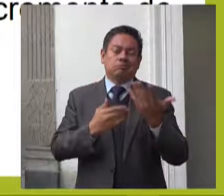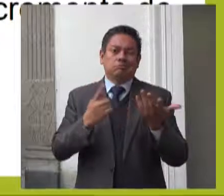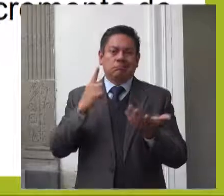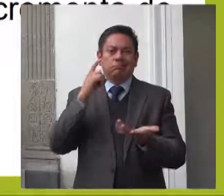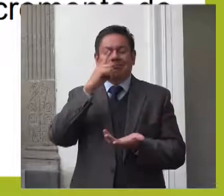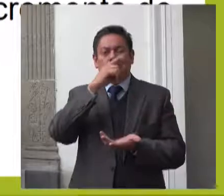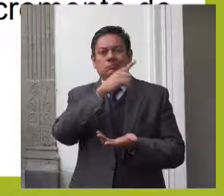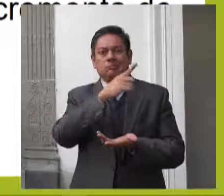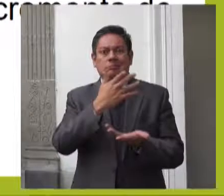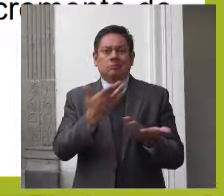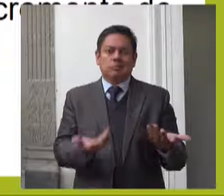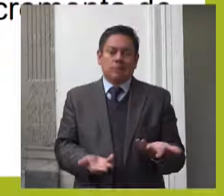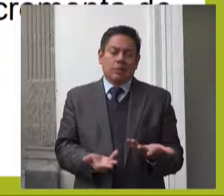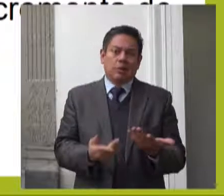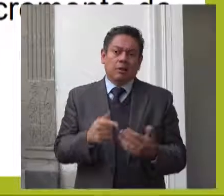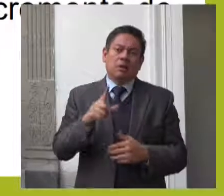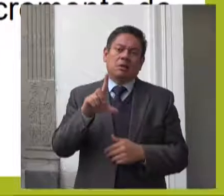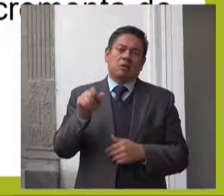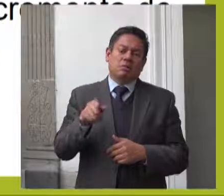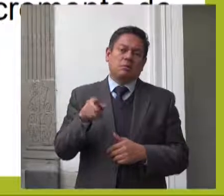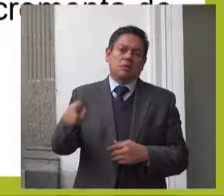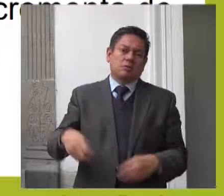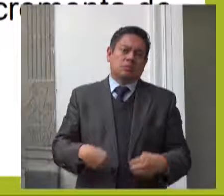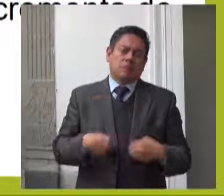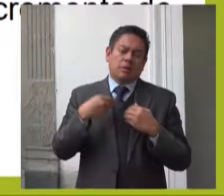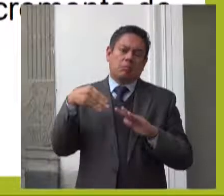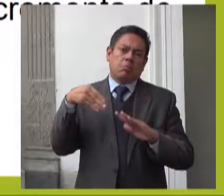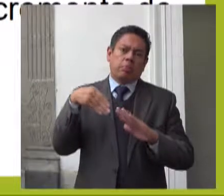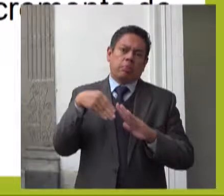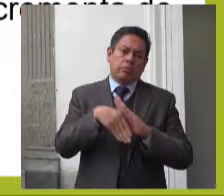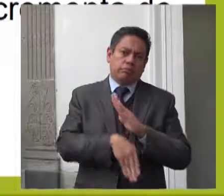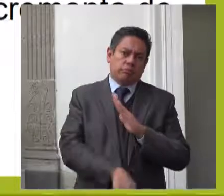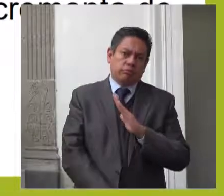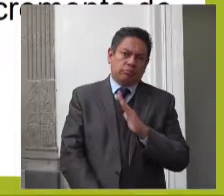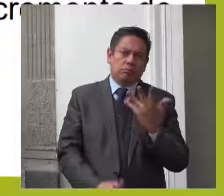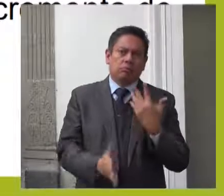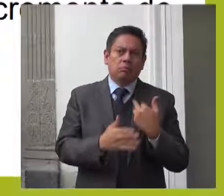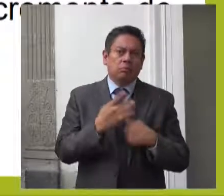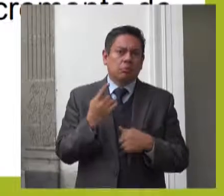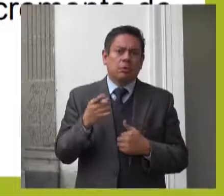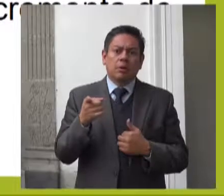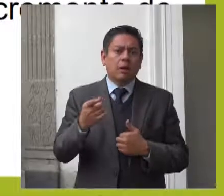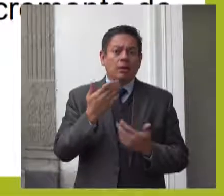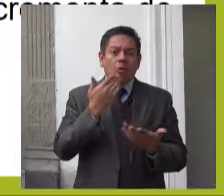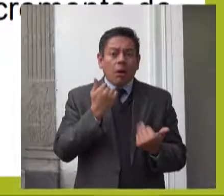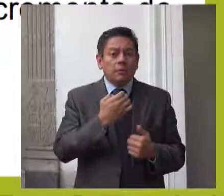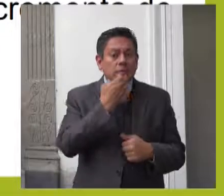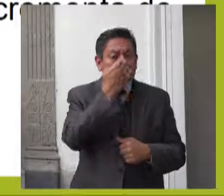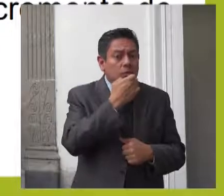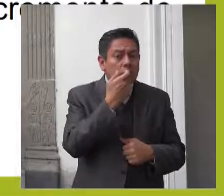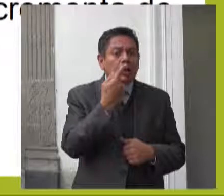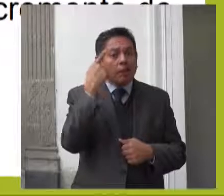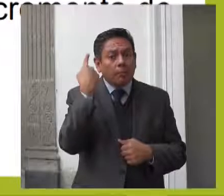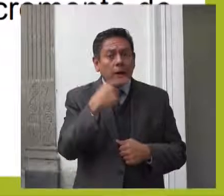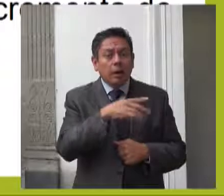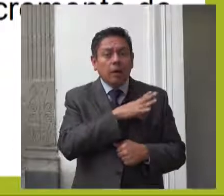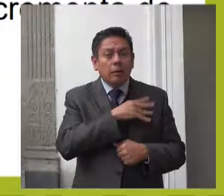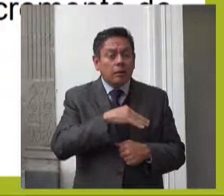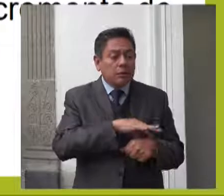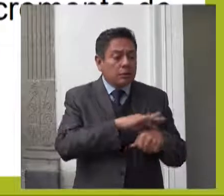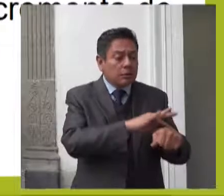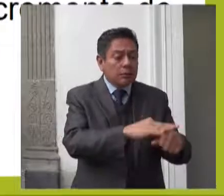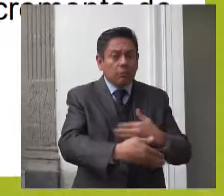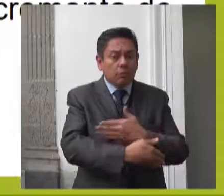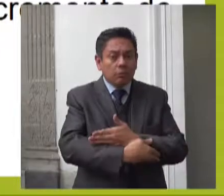se vean obligados a renunciar a sus empleos debido a la falta de acceso a los servicios de cuidado y atención